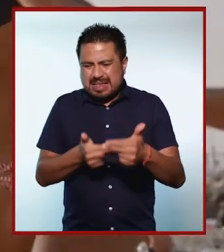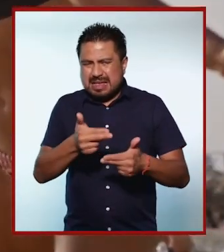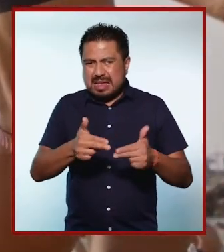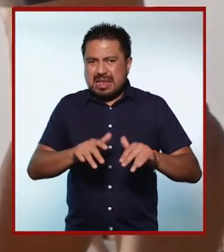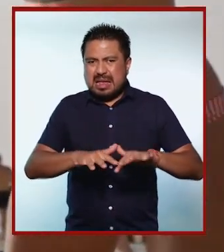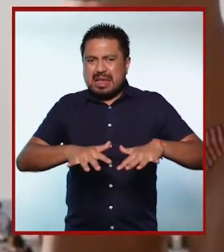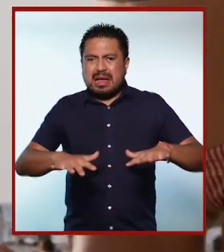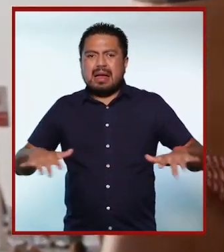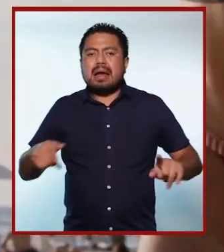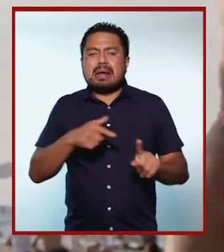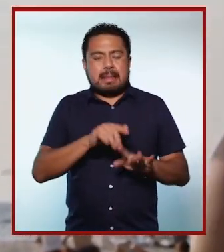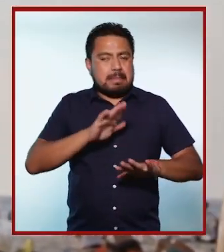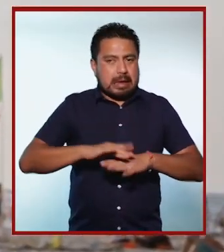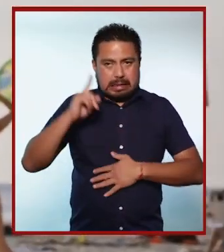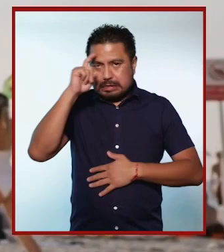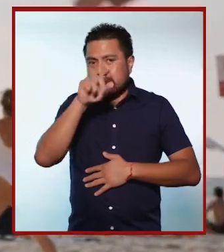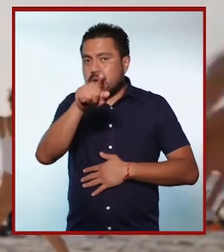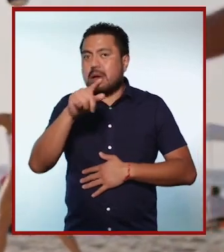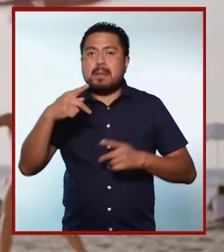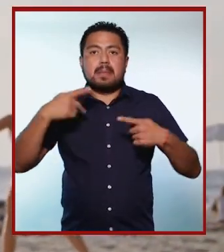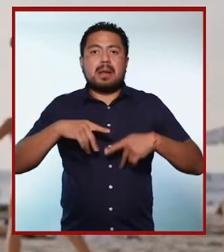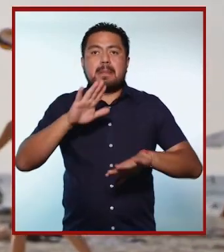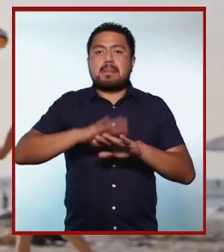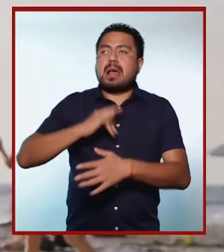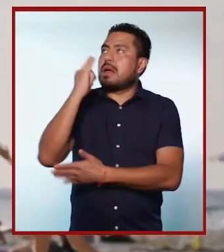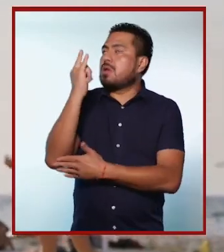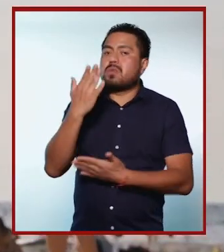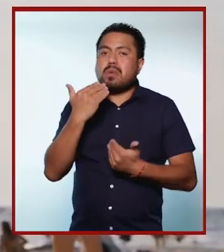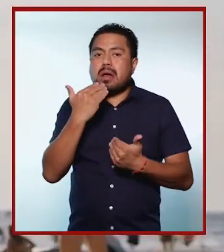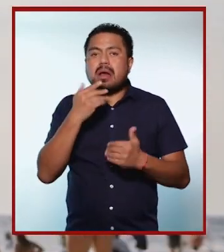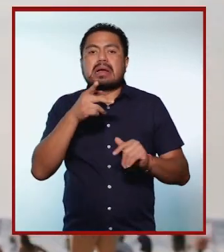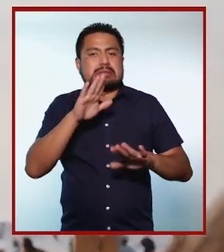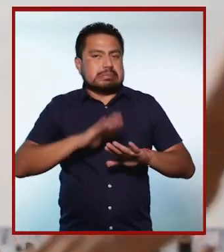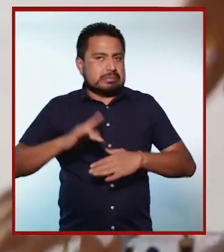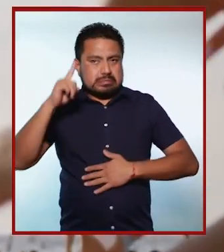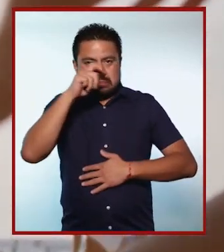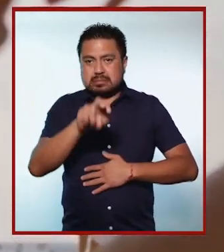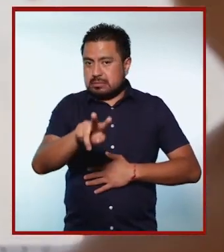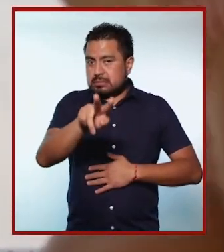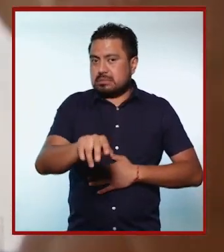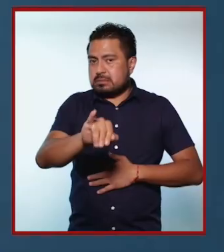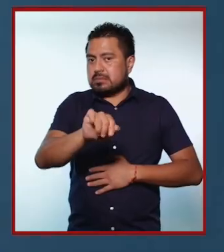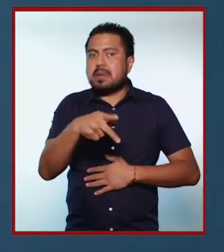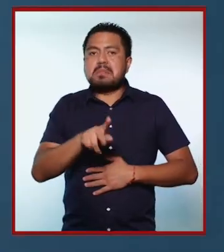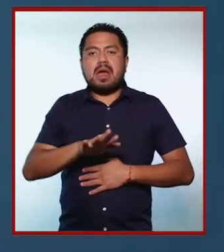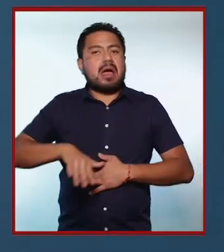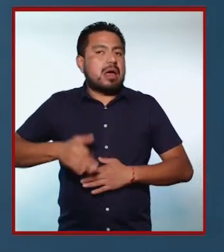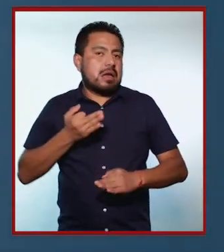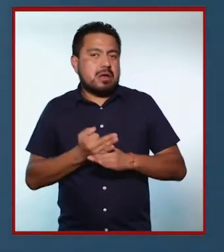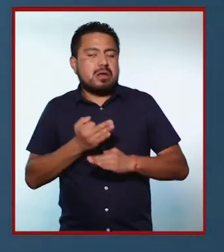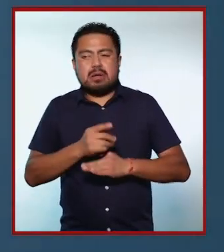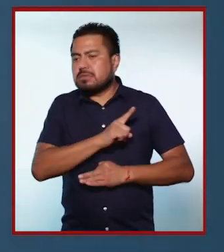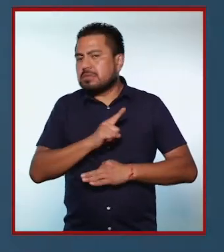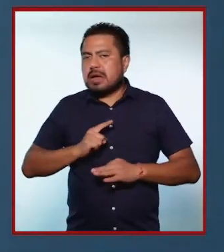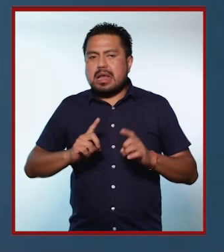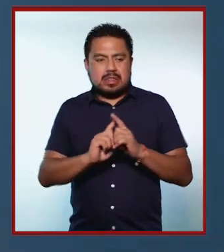pues, es complicado, ¿no? Si no eres una persona alta, es complicado, la verdad. Sin embargo, tuve que